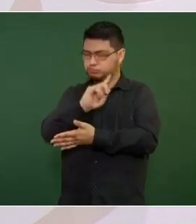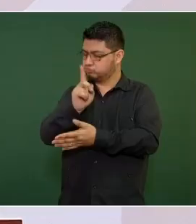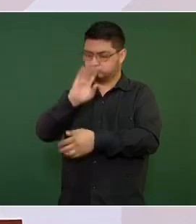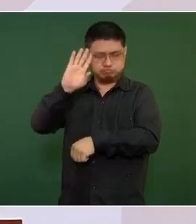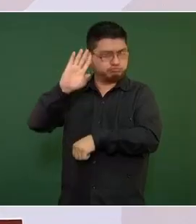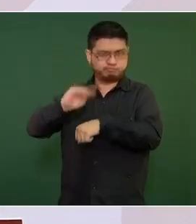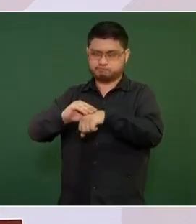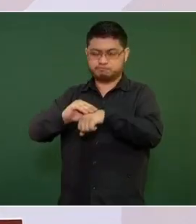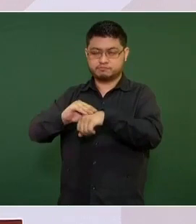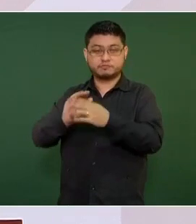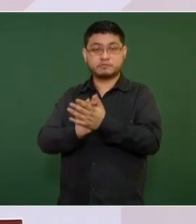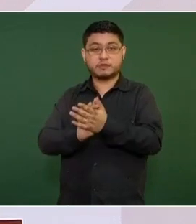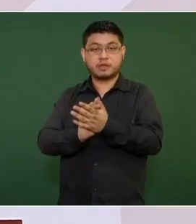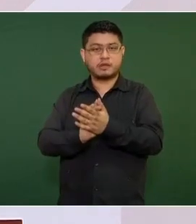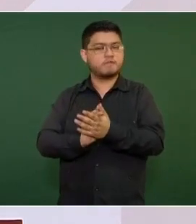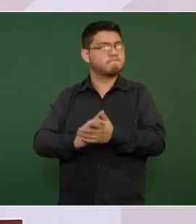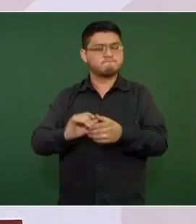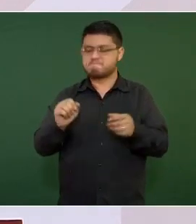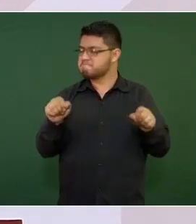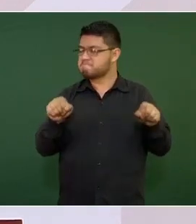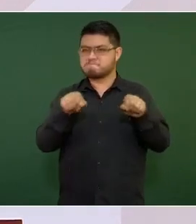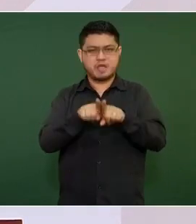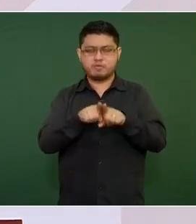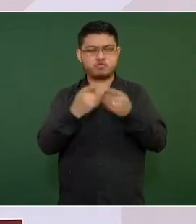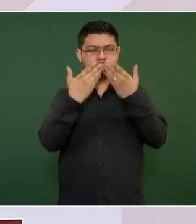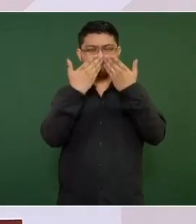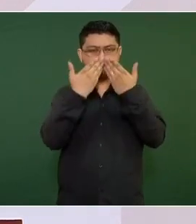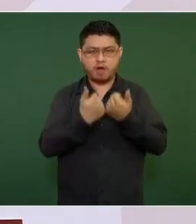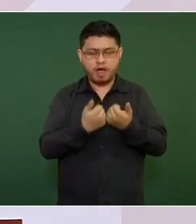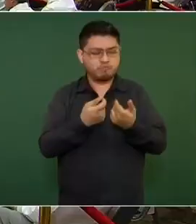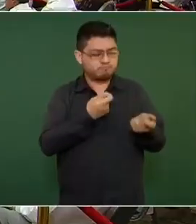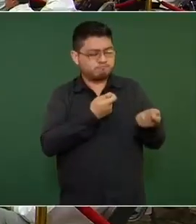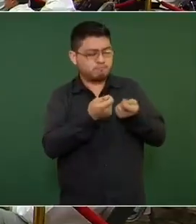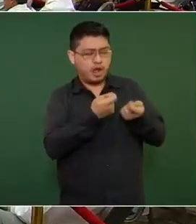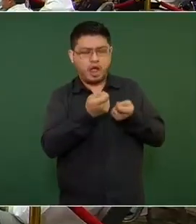un narco Estado. Gracias.